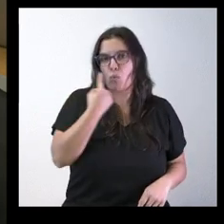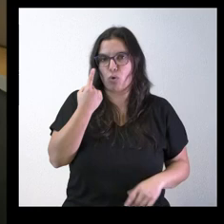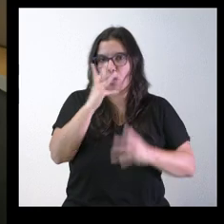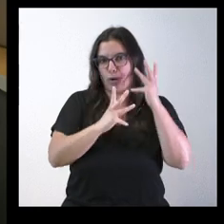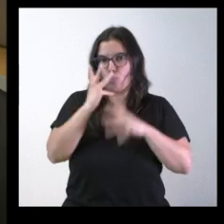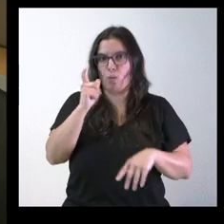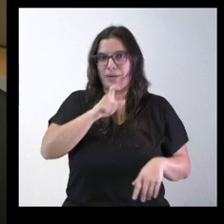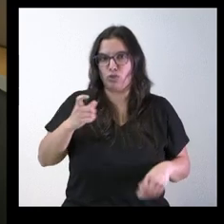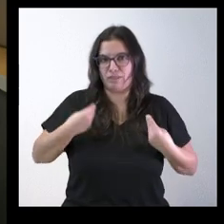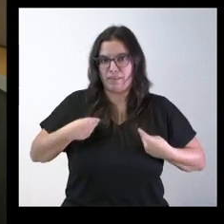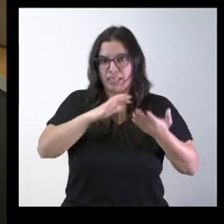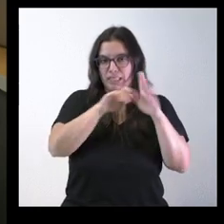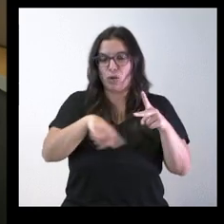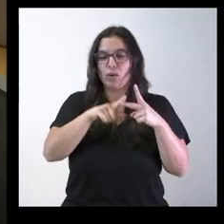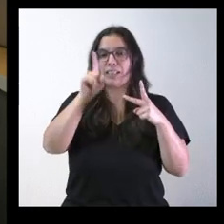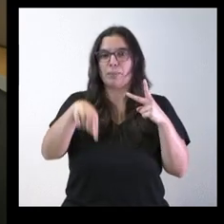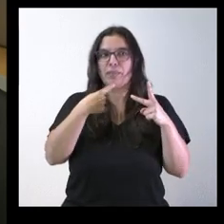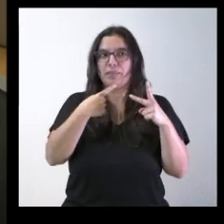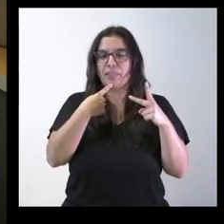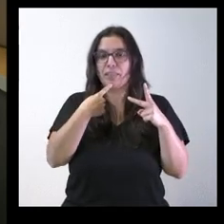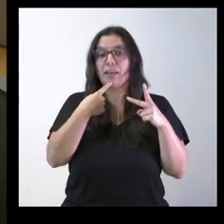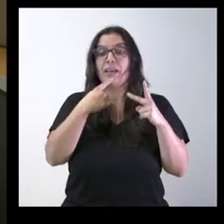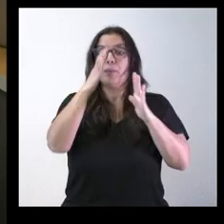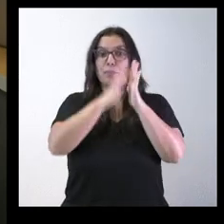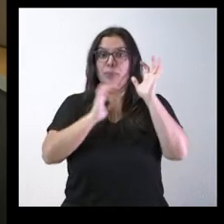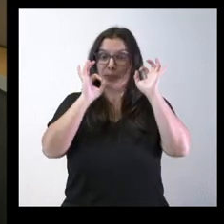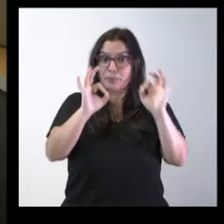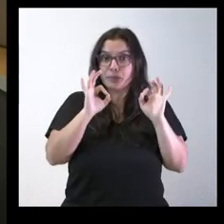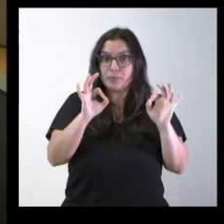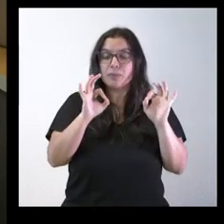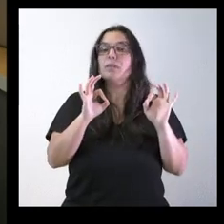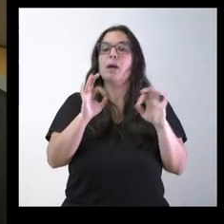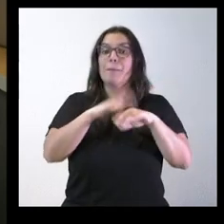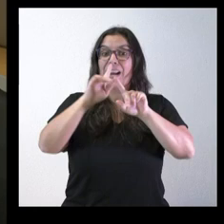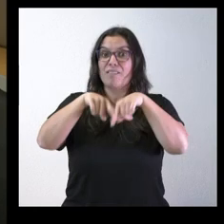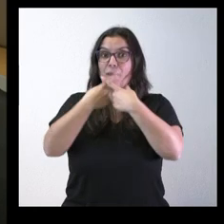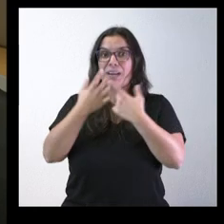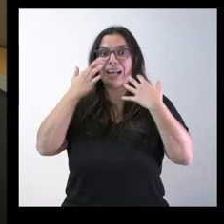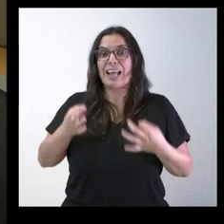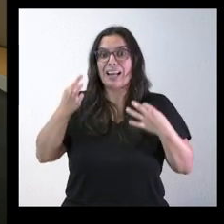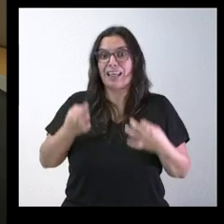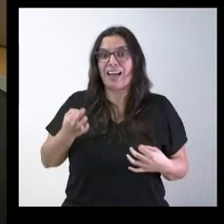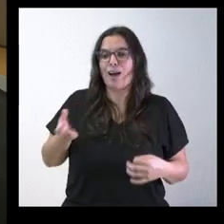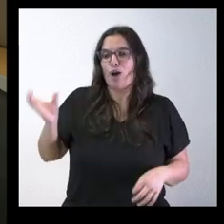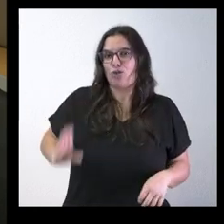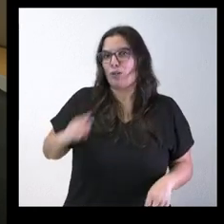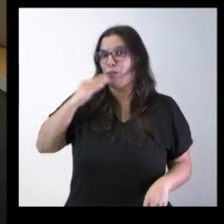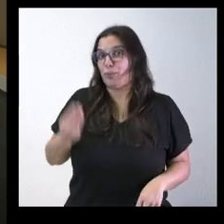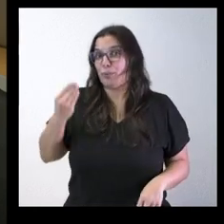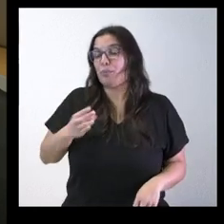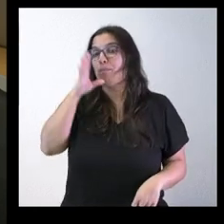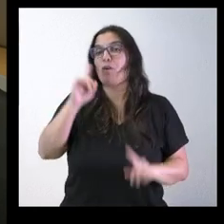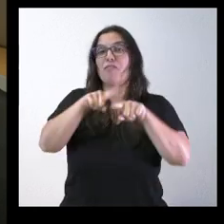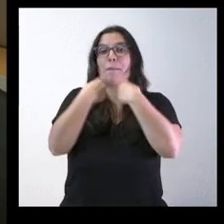señalaba que esta reducción en concreto para 31.000 familias son para rentas altas ya que muchas de las familias numerosas